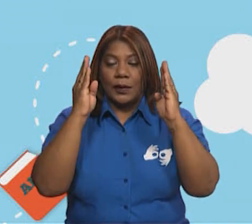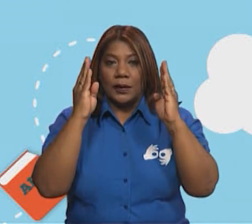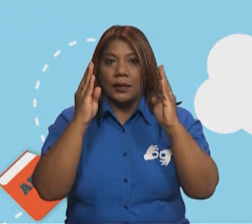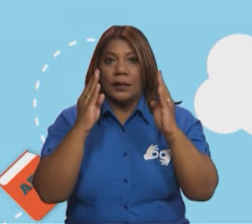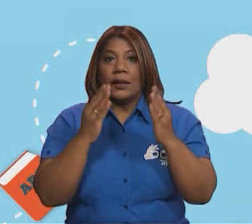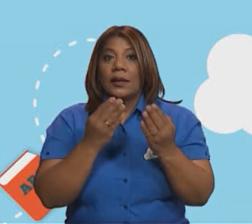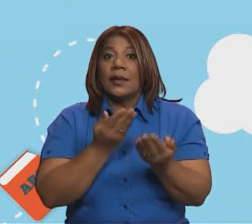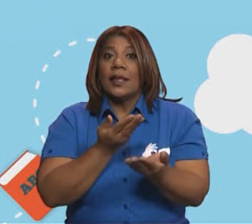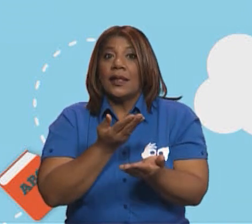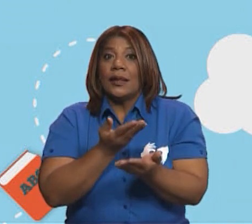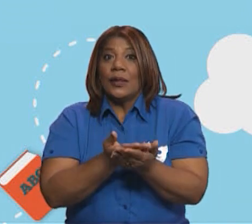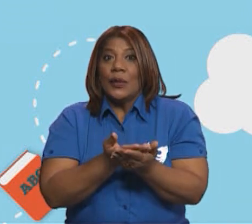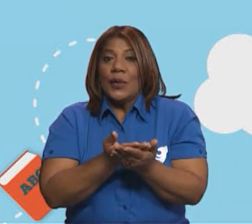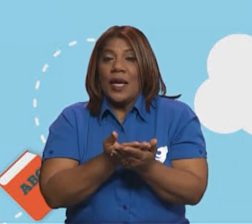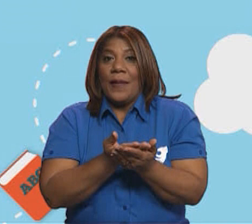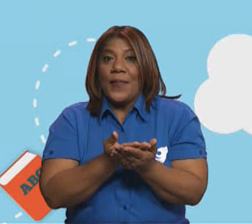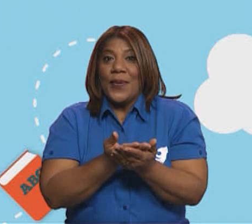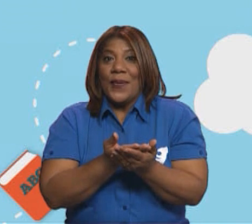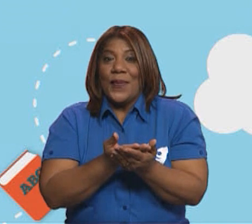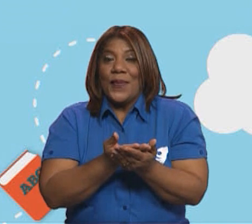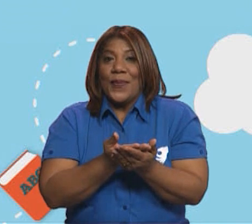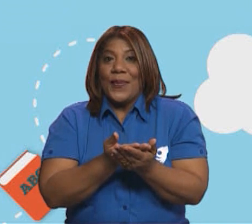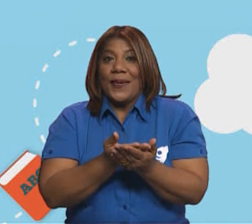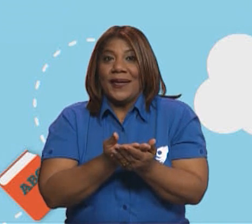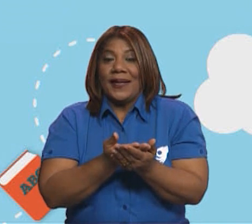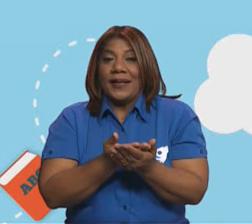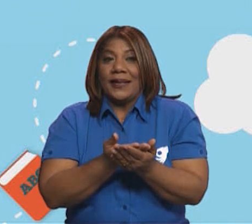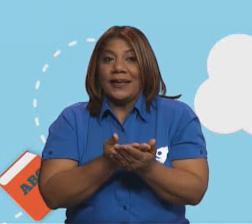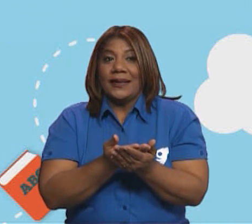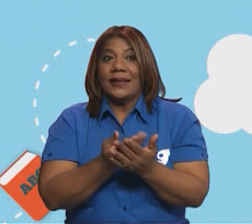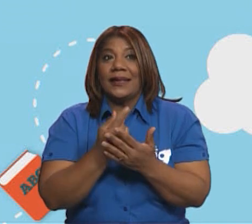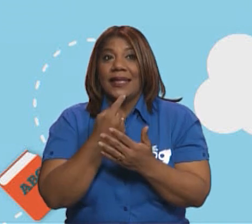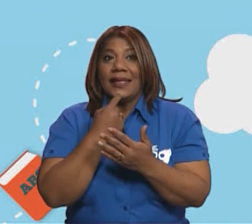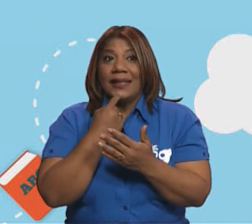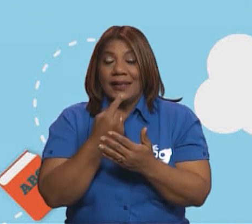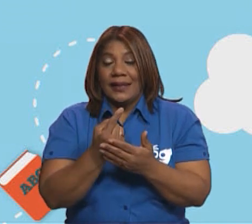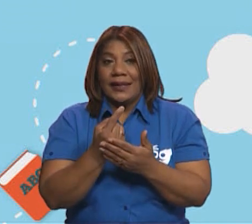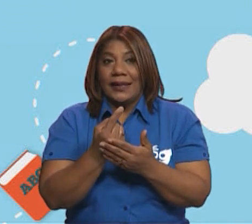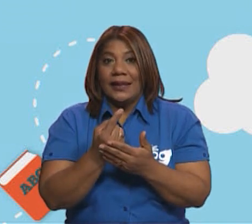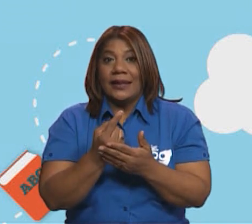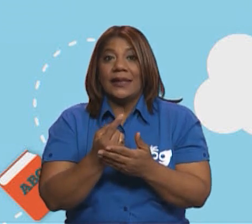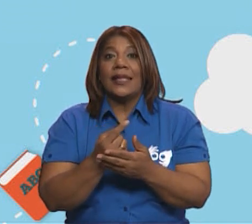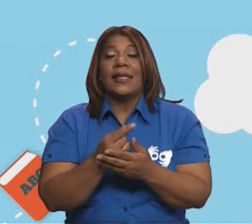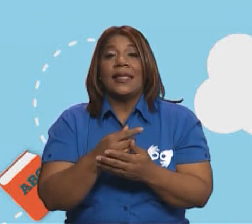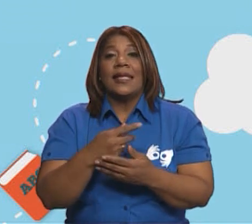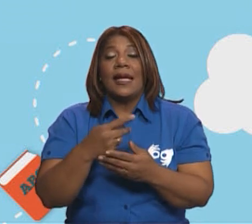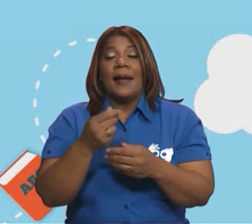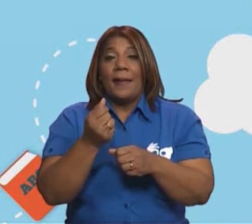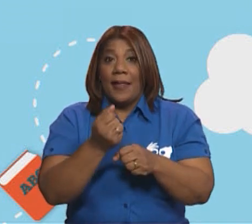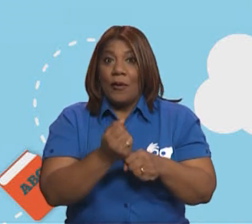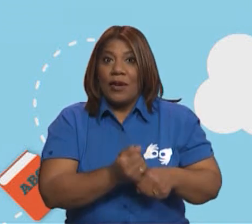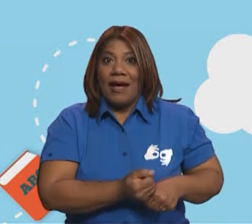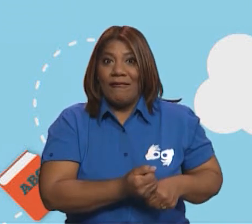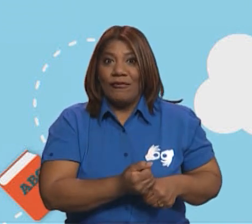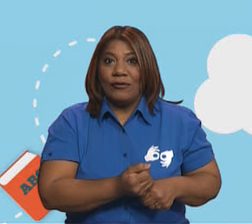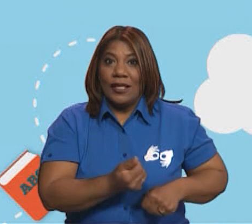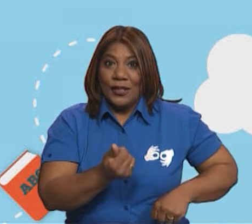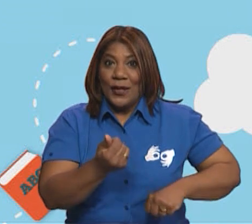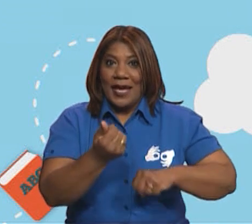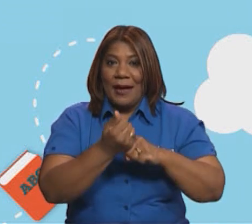una propuesta de nuestras fundaciones aliadas Profuturo en su página